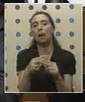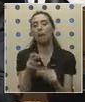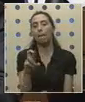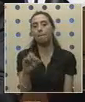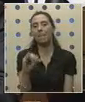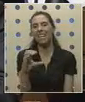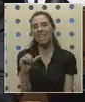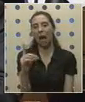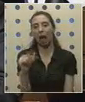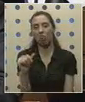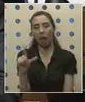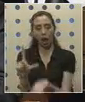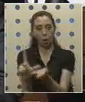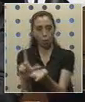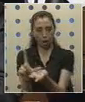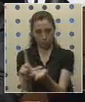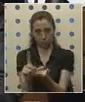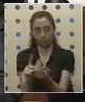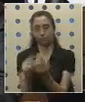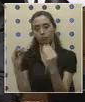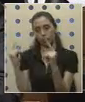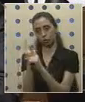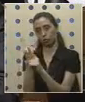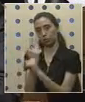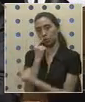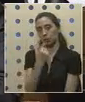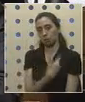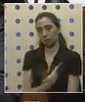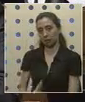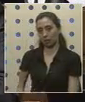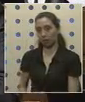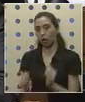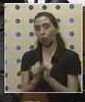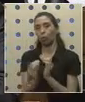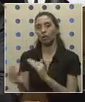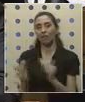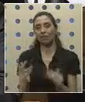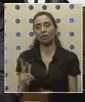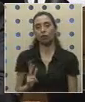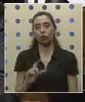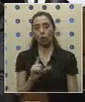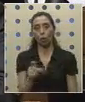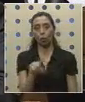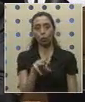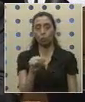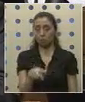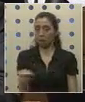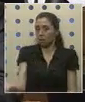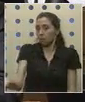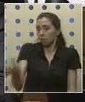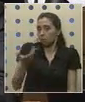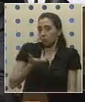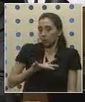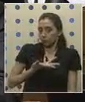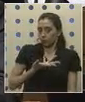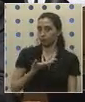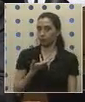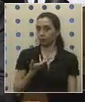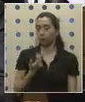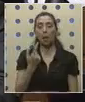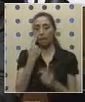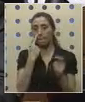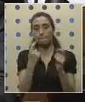Señor Presidente, he tenido una conversación con el Presidente de la Junta de Ciro del Sector, el señor Guzmán, quien me ha planteado el